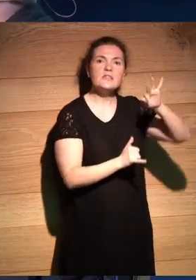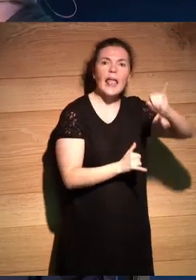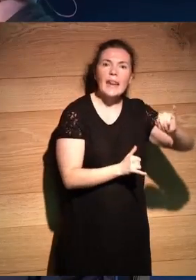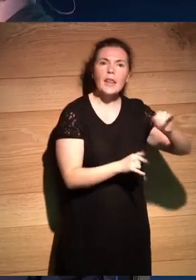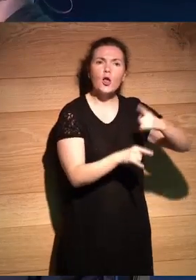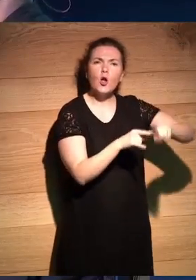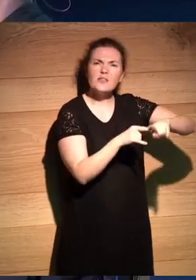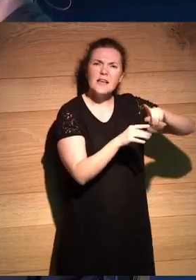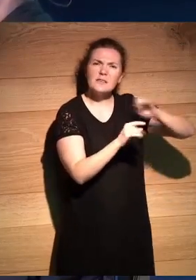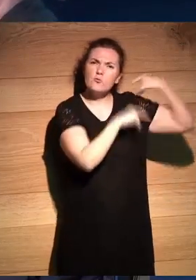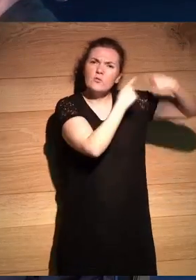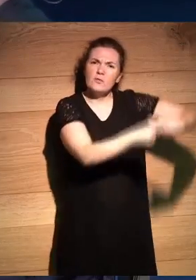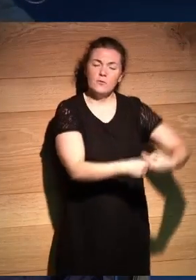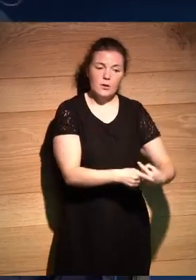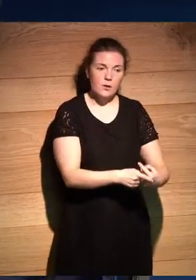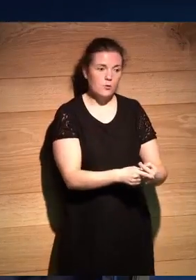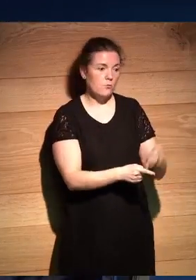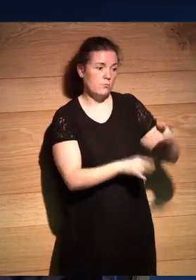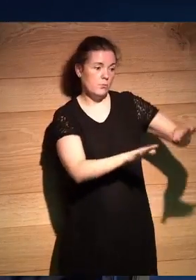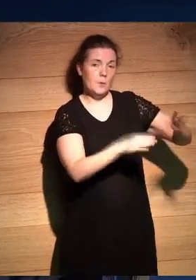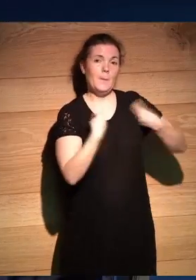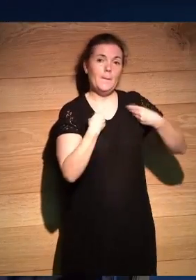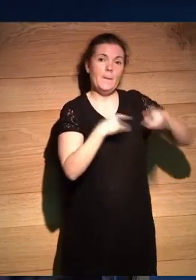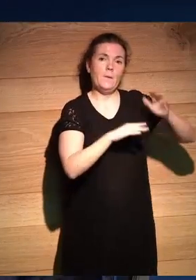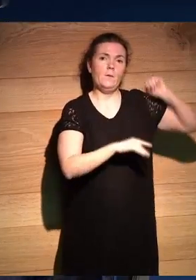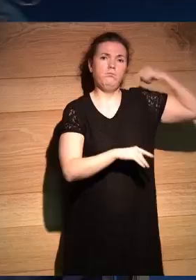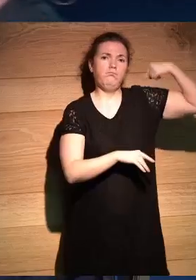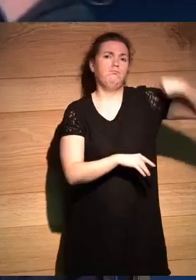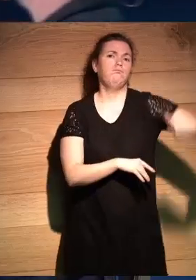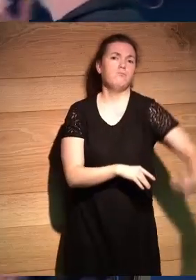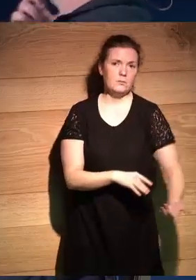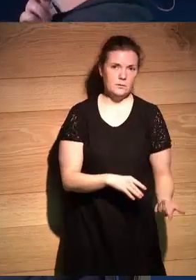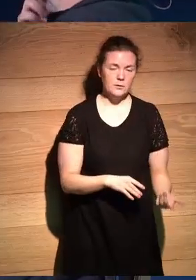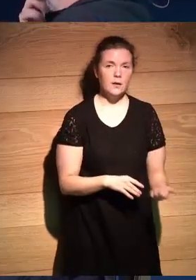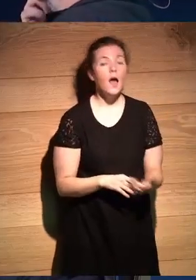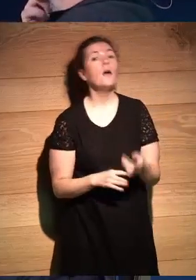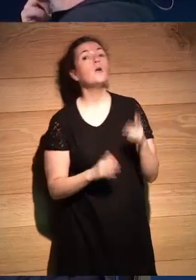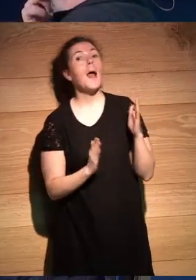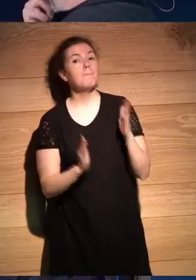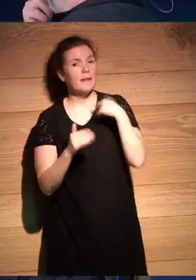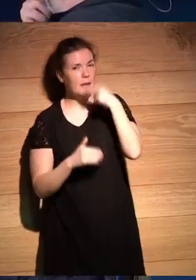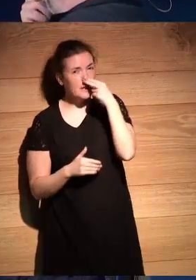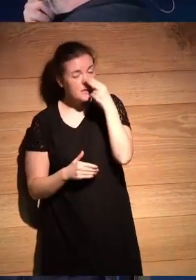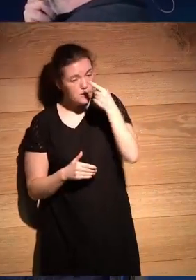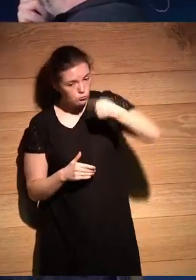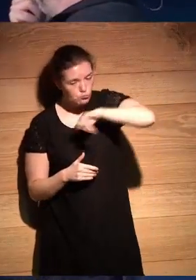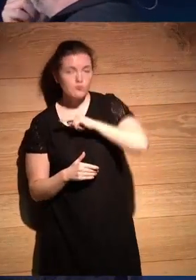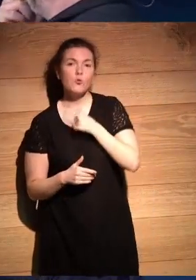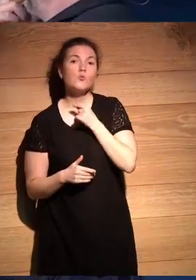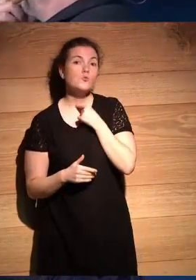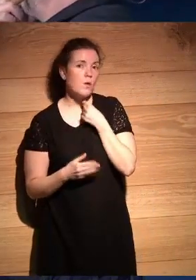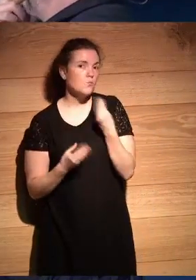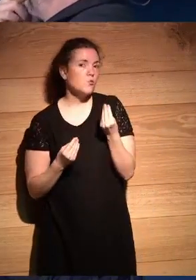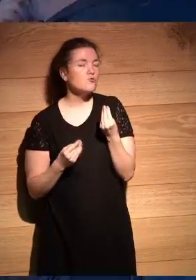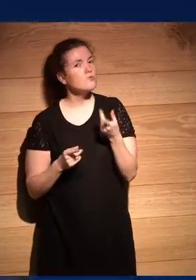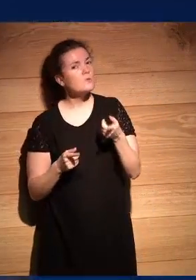dicen pues aquí estamos desde hace algunos de hecho una de las partes más interesantes o que a nosotros más nos costó y que